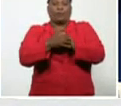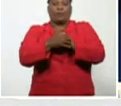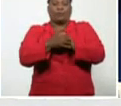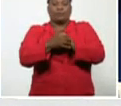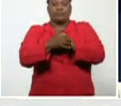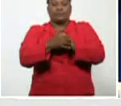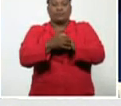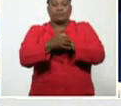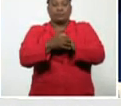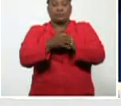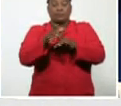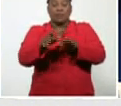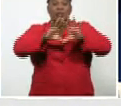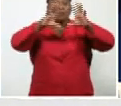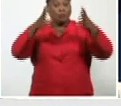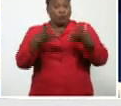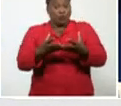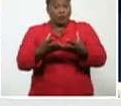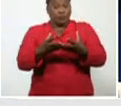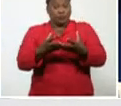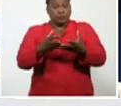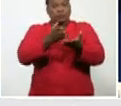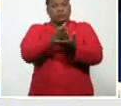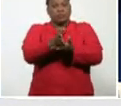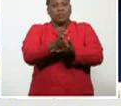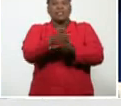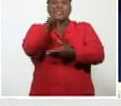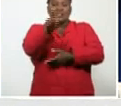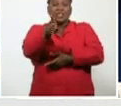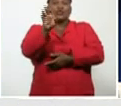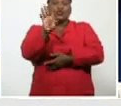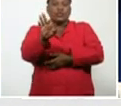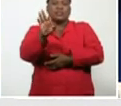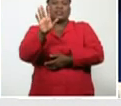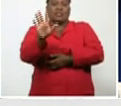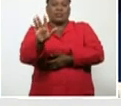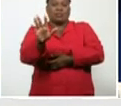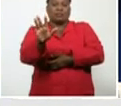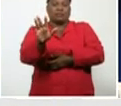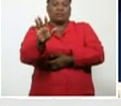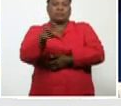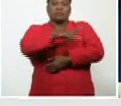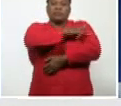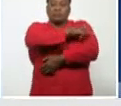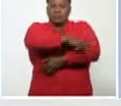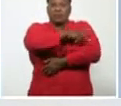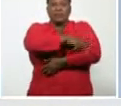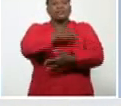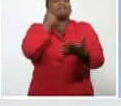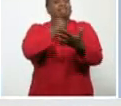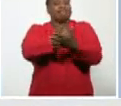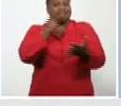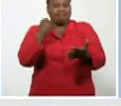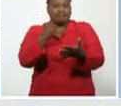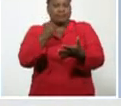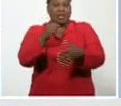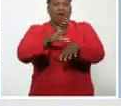El mundo, se mantiene, los 185, países, con casos, confirmados, de COVID-19,